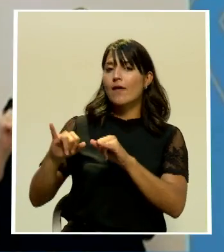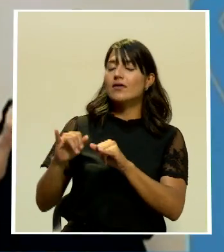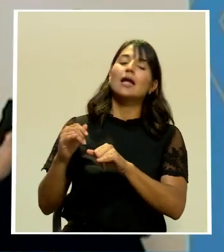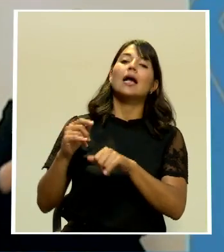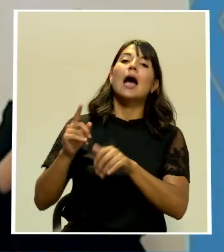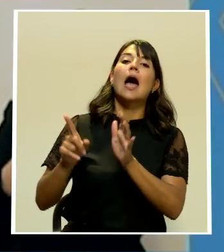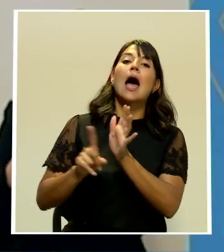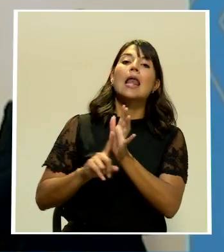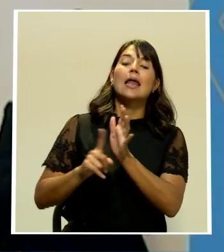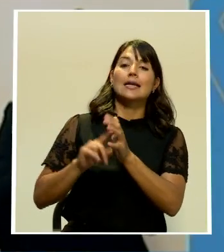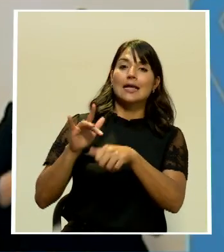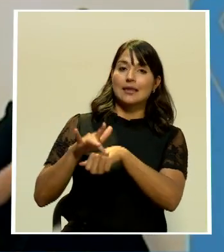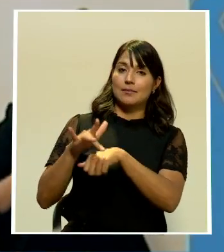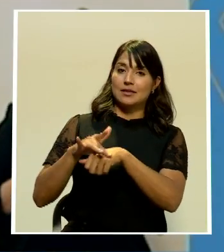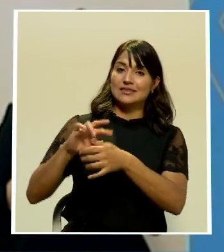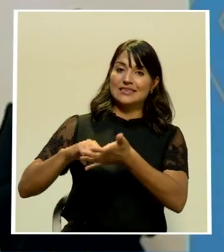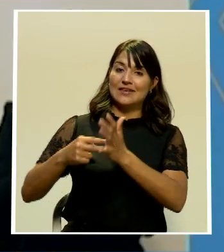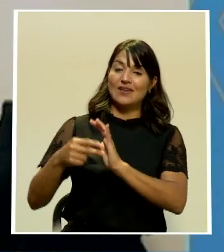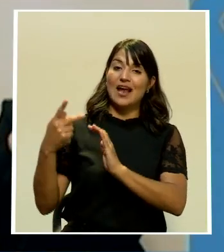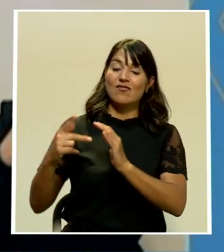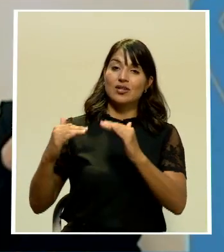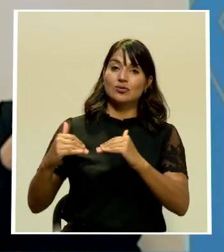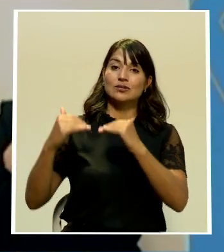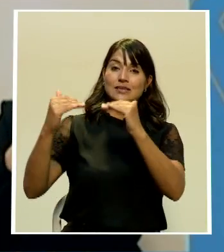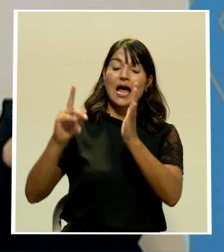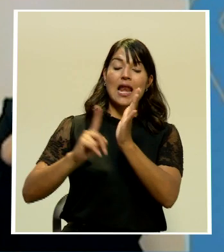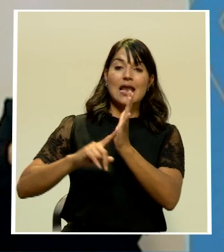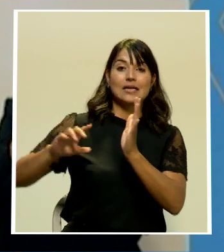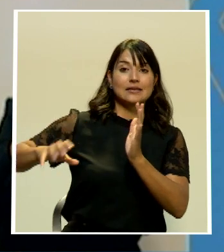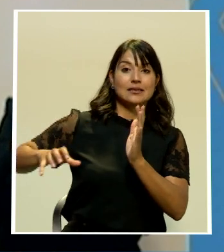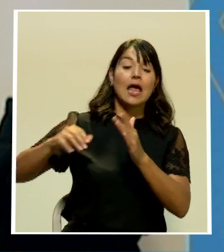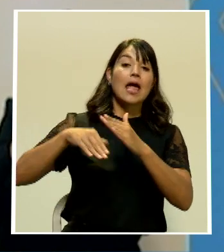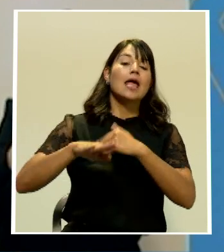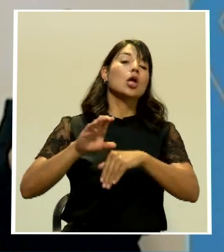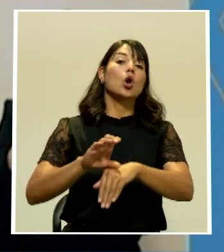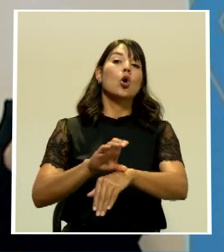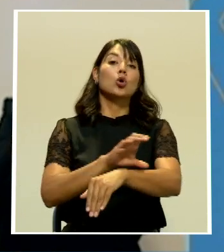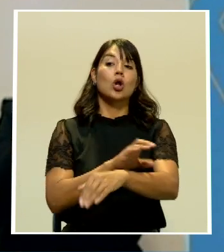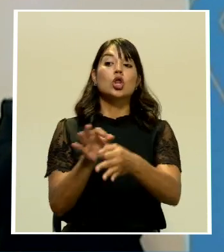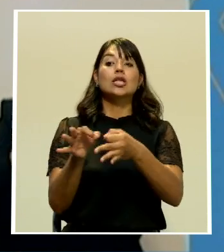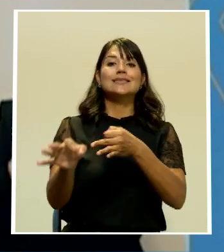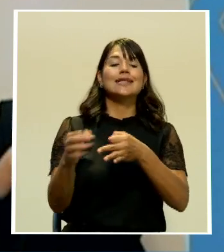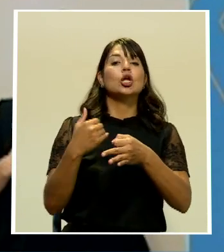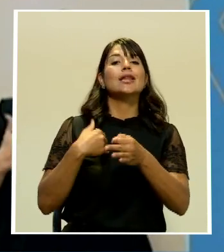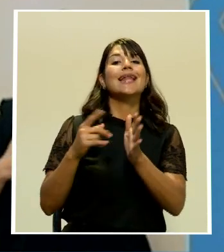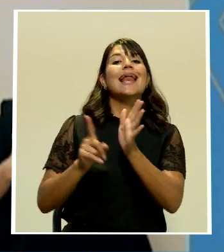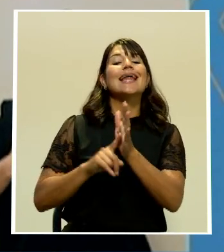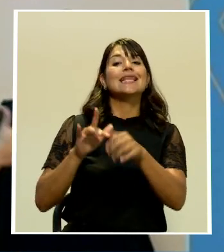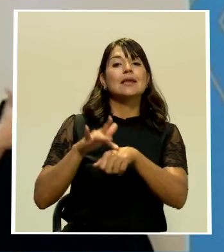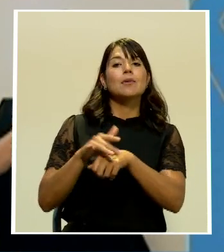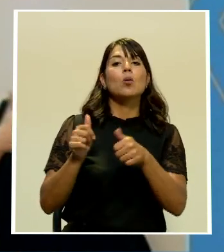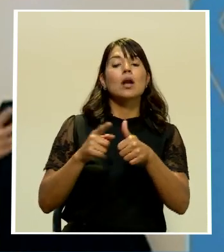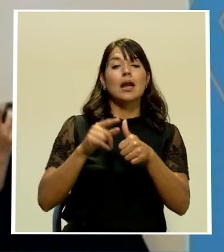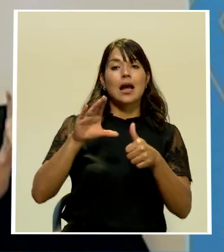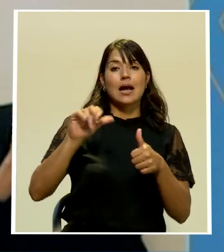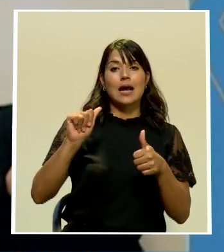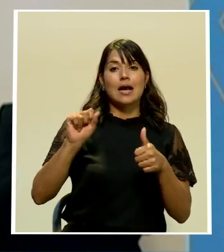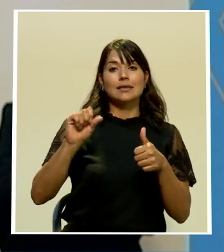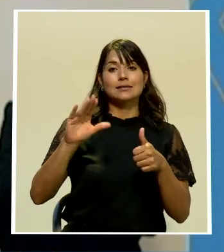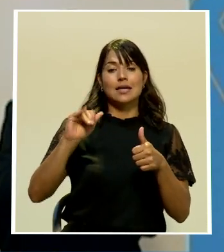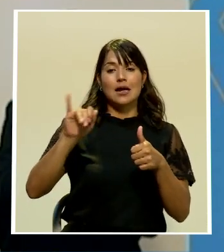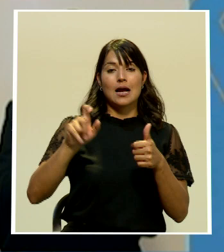en el caso de básquet de coronado los distritos que están bajo condición de alerta sindrómica por las últimas tres semanas son cascajal